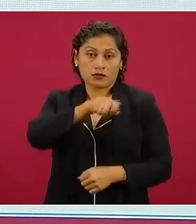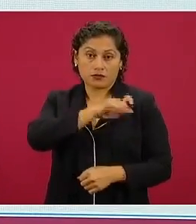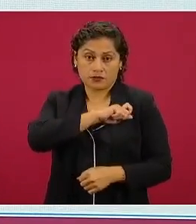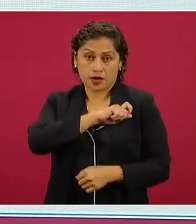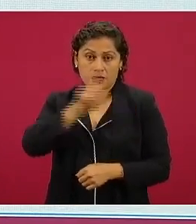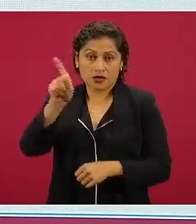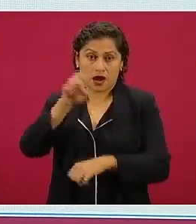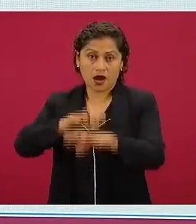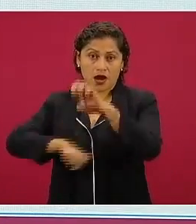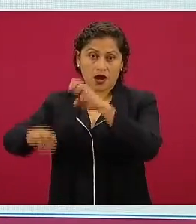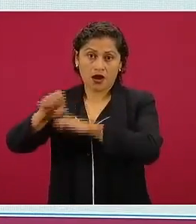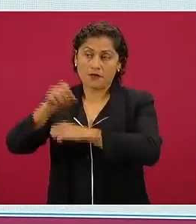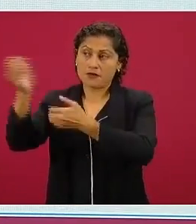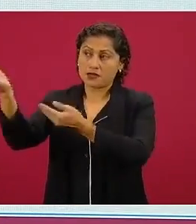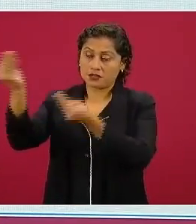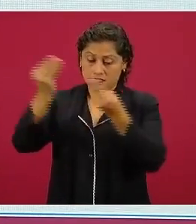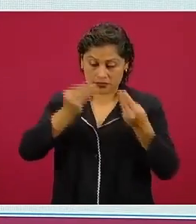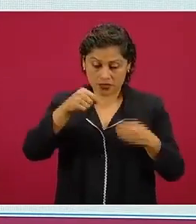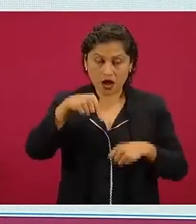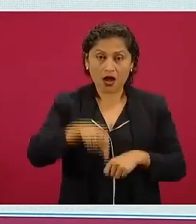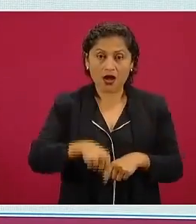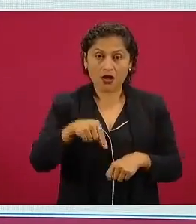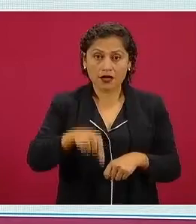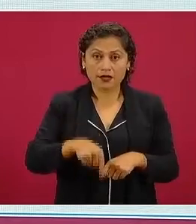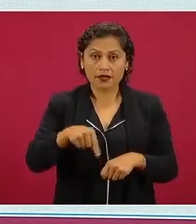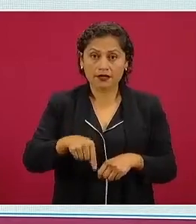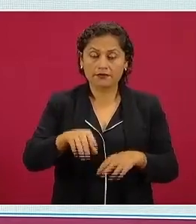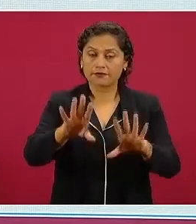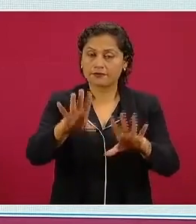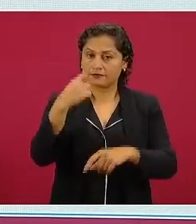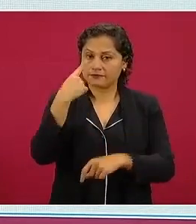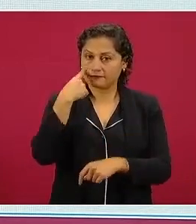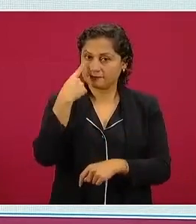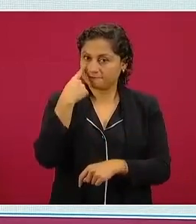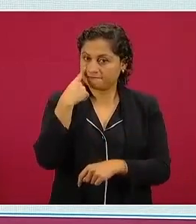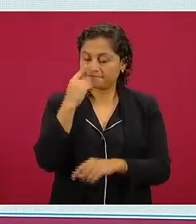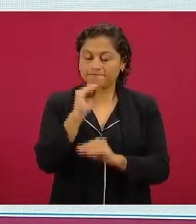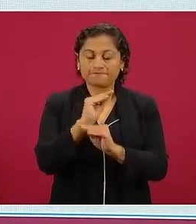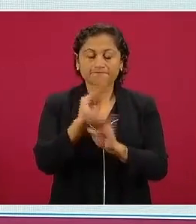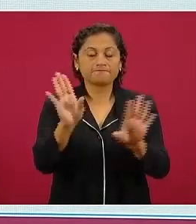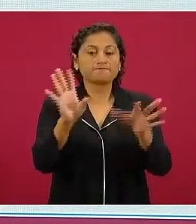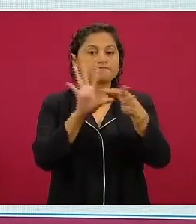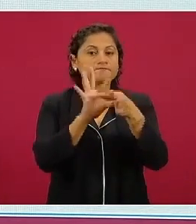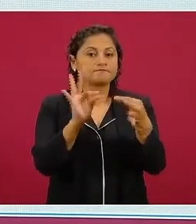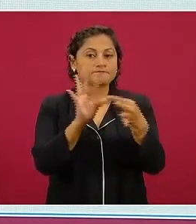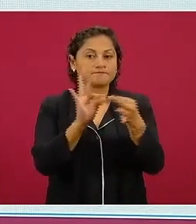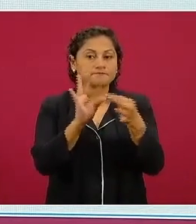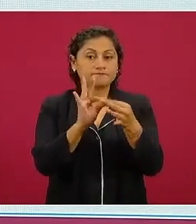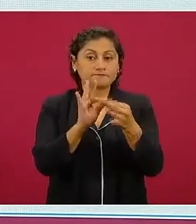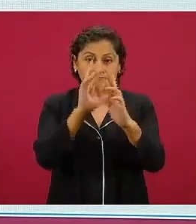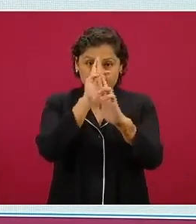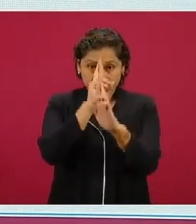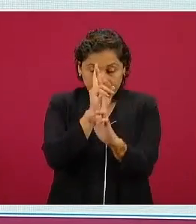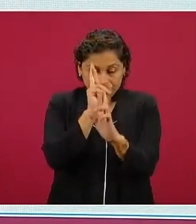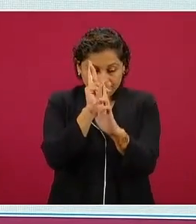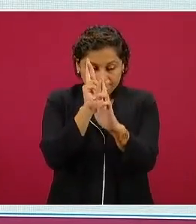y aclaro todo mi respeto mi admiración mi cariño al pueblo